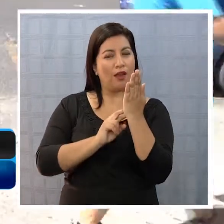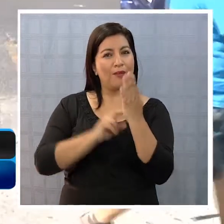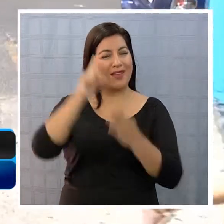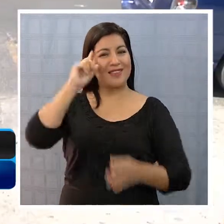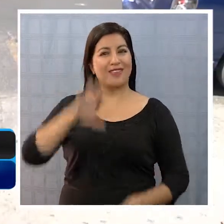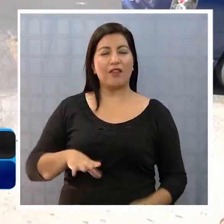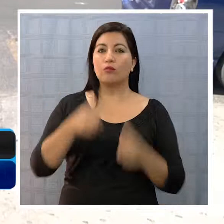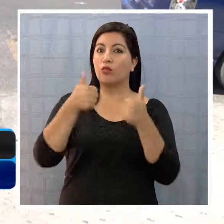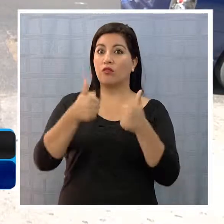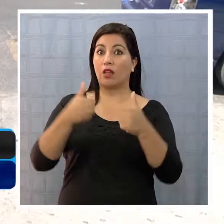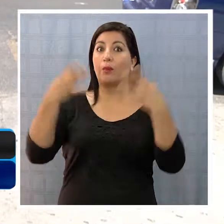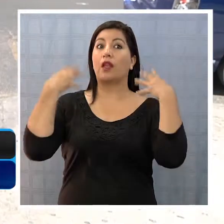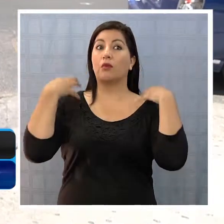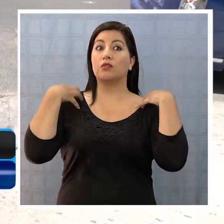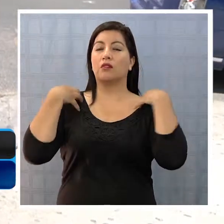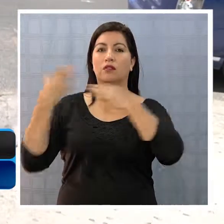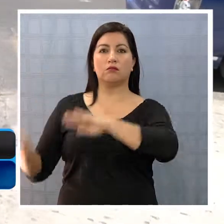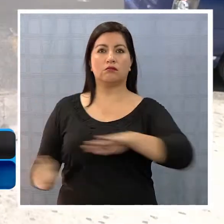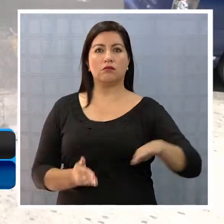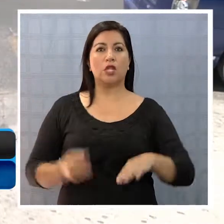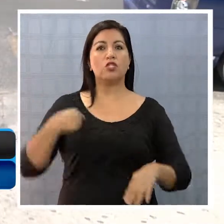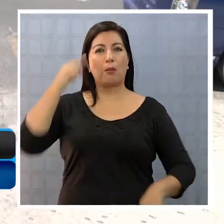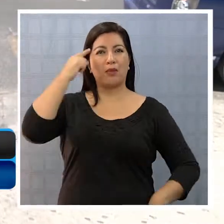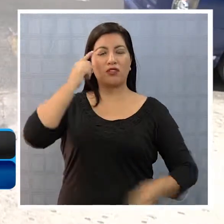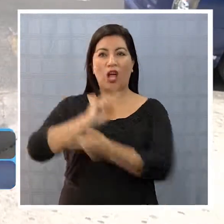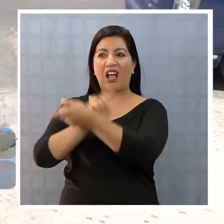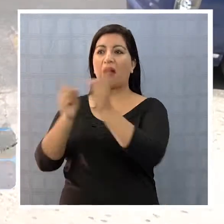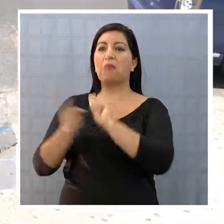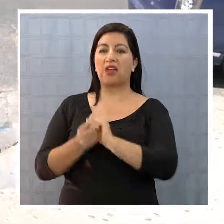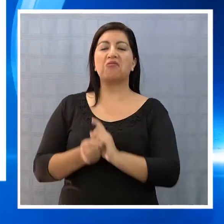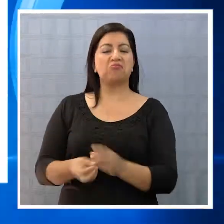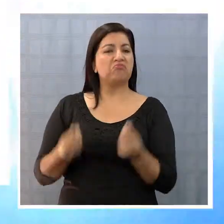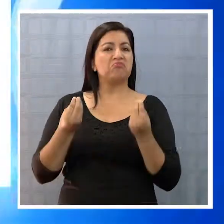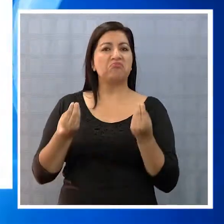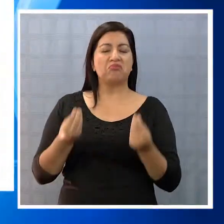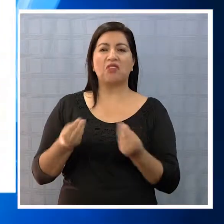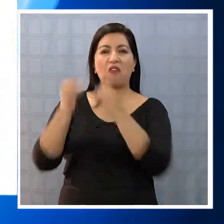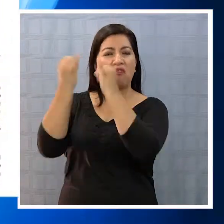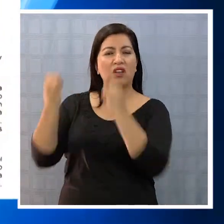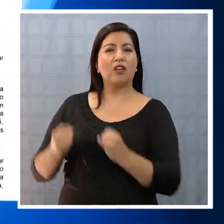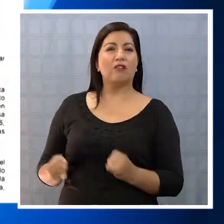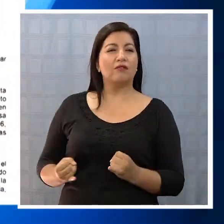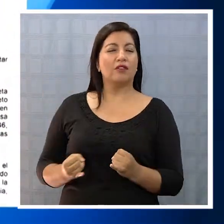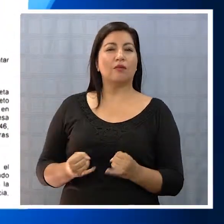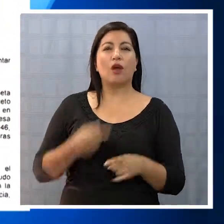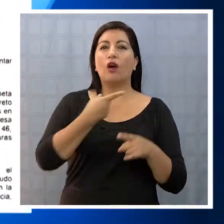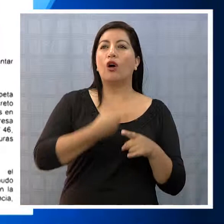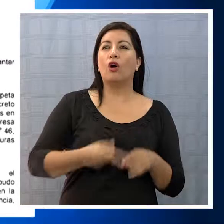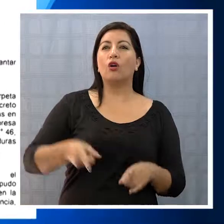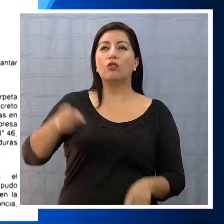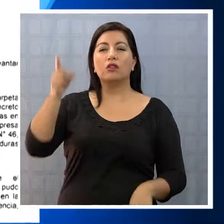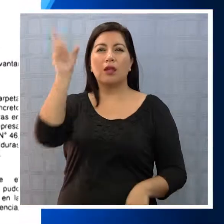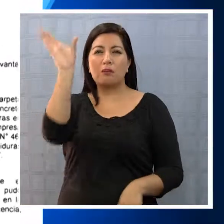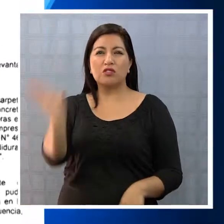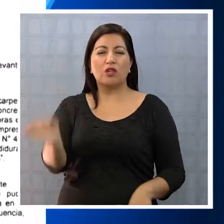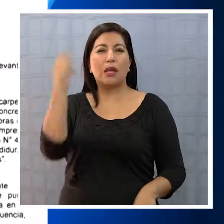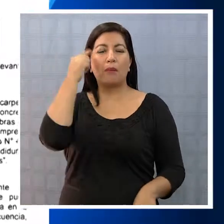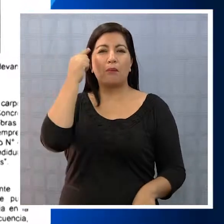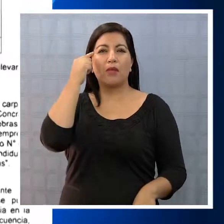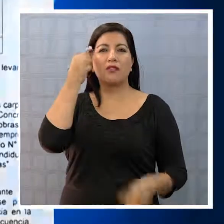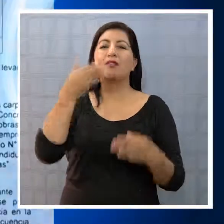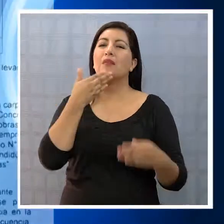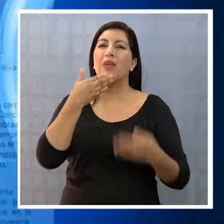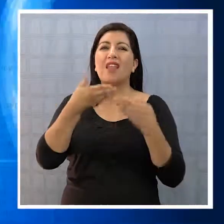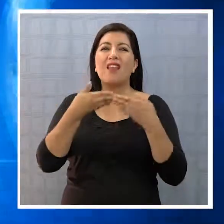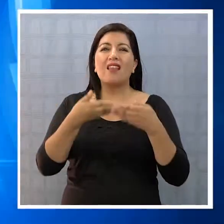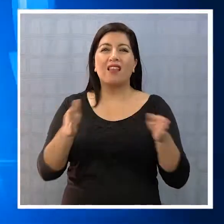el cargo. Cambiarla podría ser una buena forma, una buena forma para ver otro pensamiento y esté libre de lo...